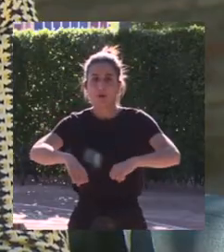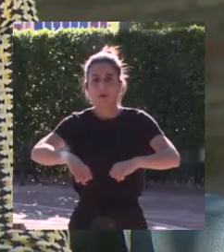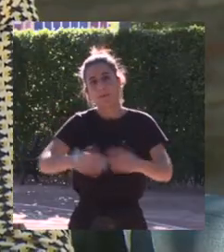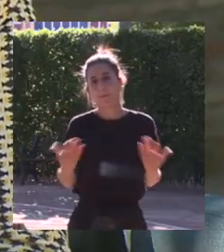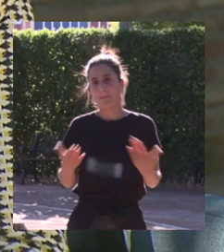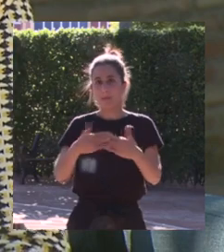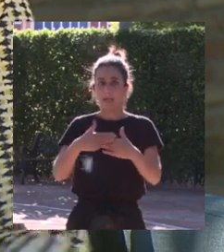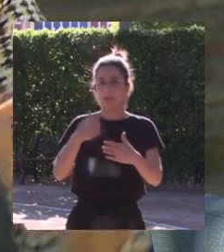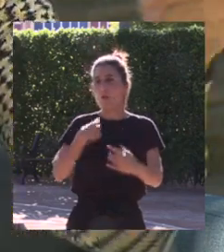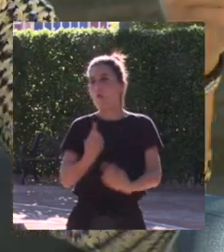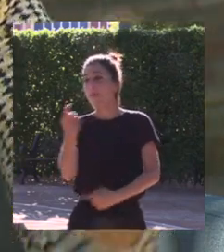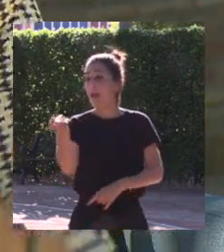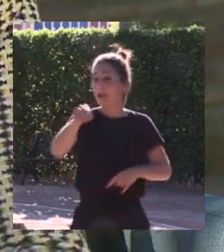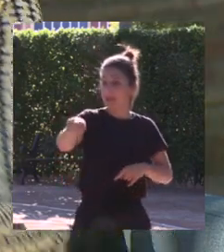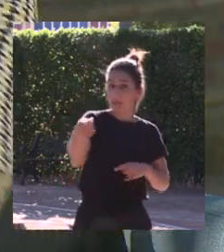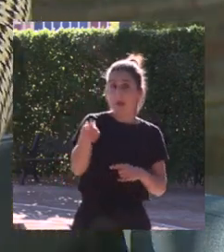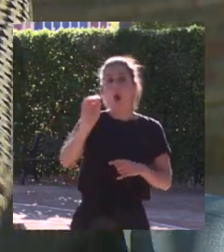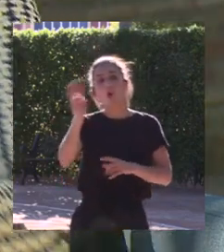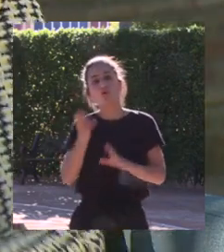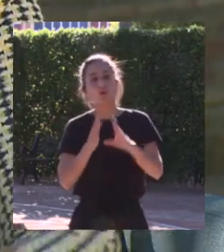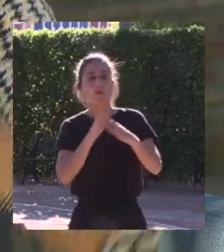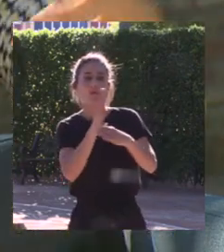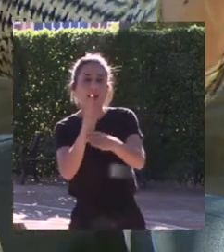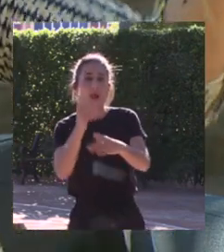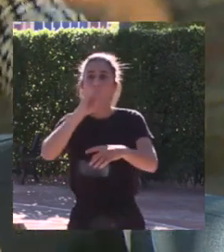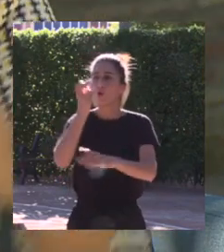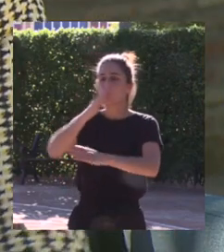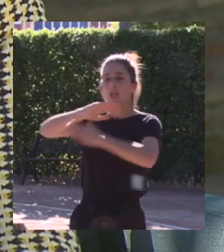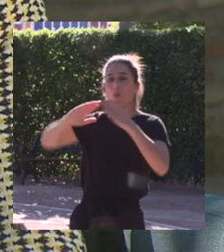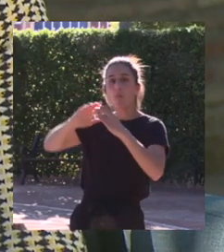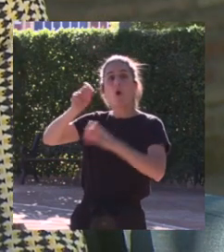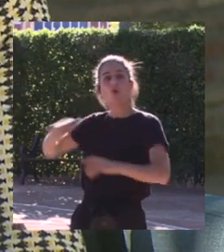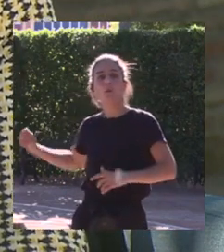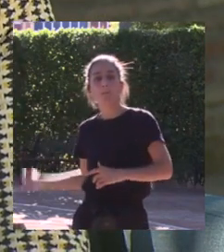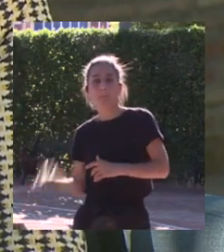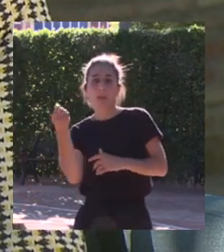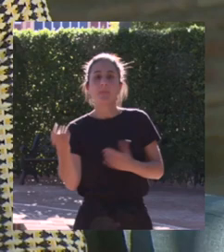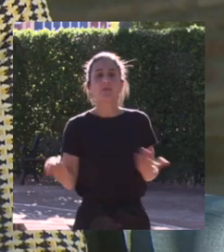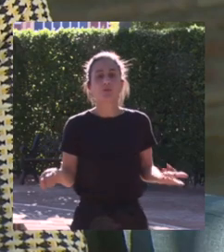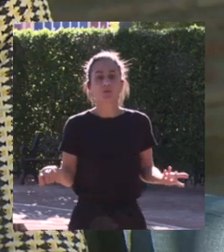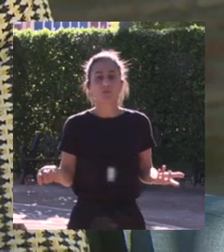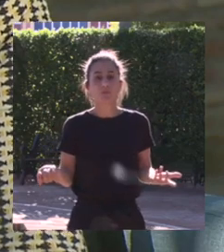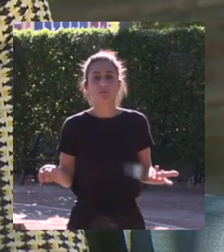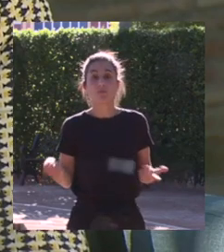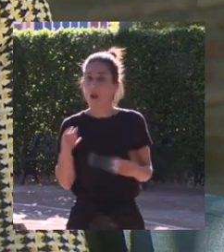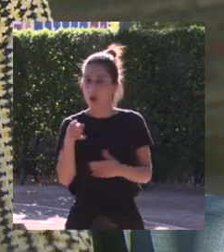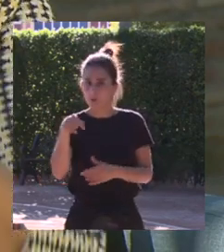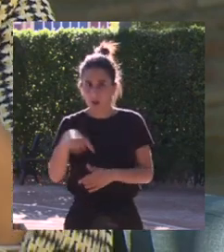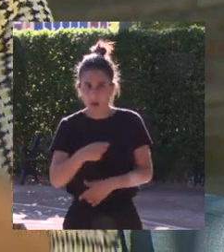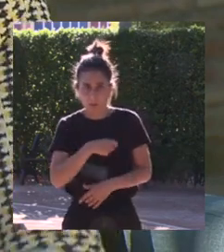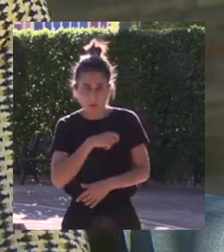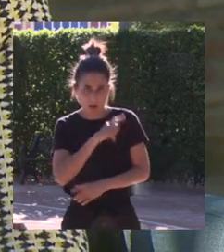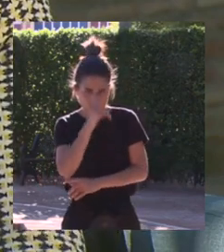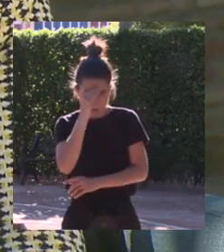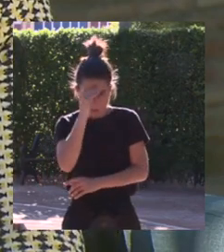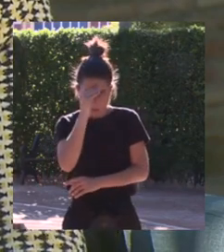variando un día sale esgrima otro día sale vela otro día sale taekwondo otro día sale badminton eso es impensable todavía